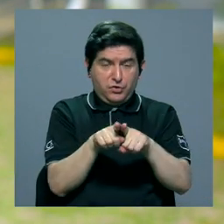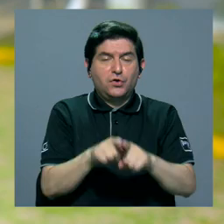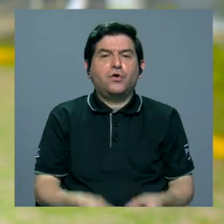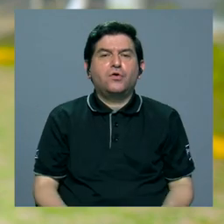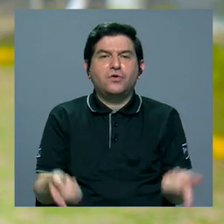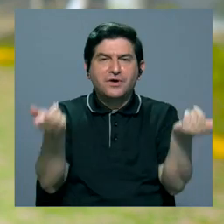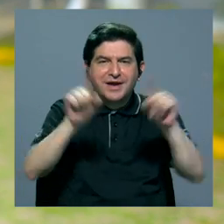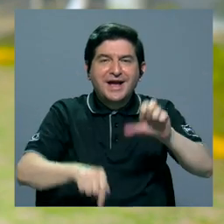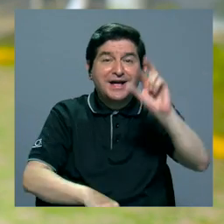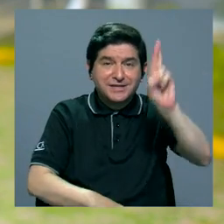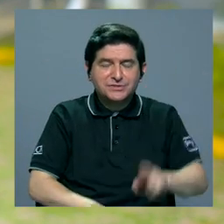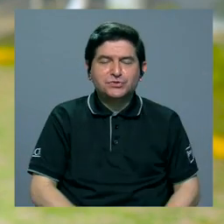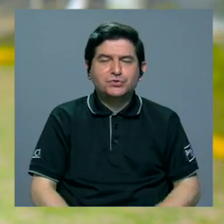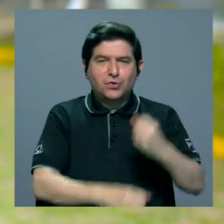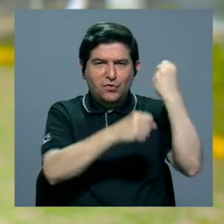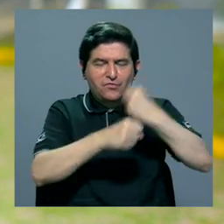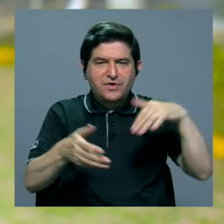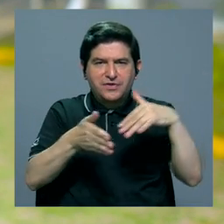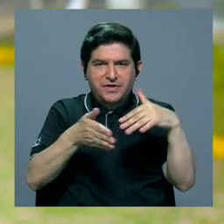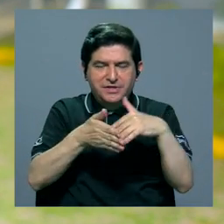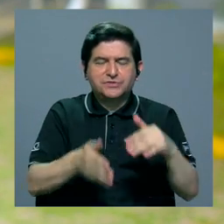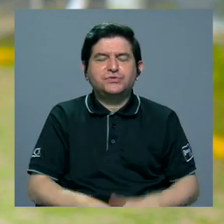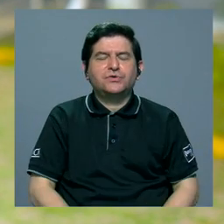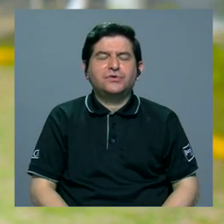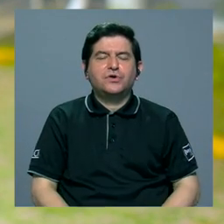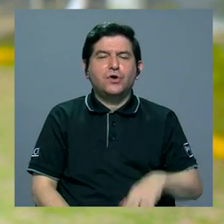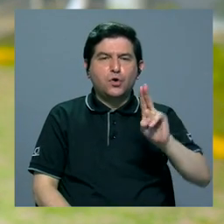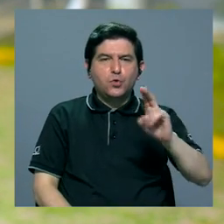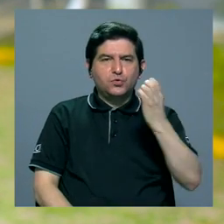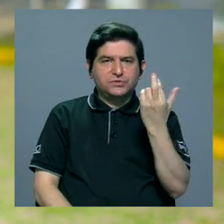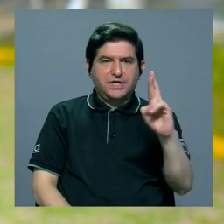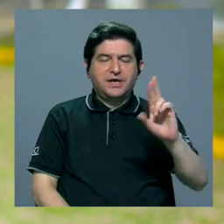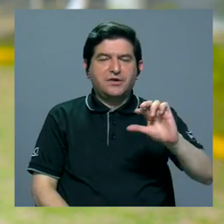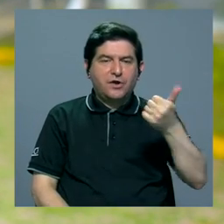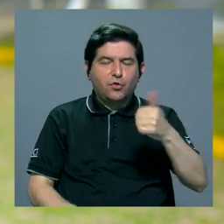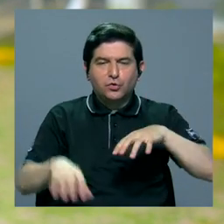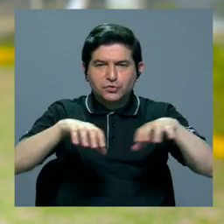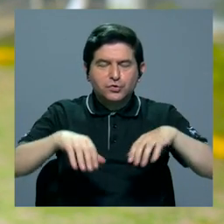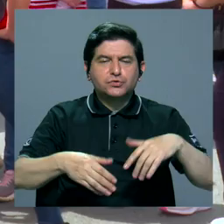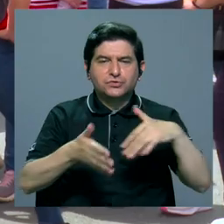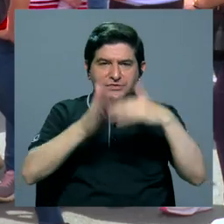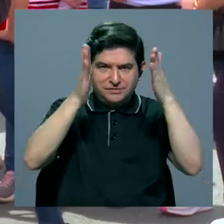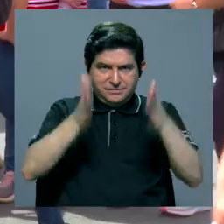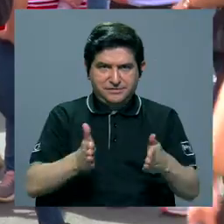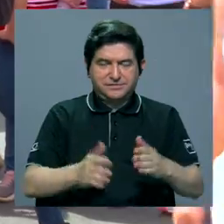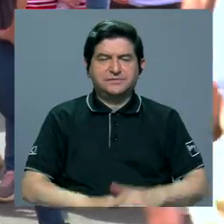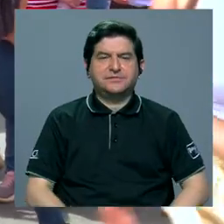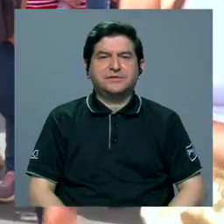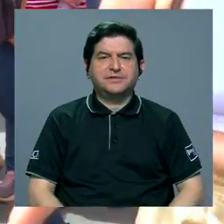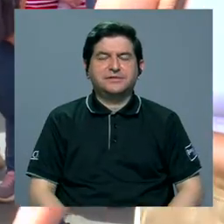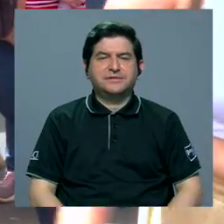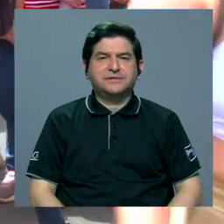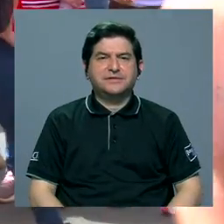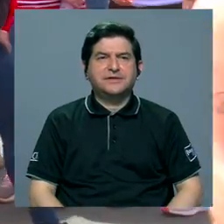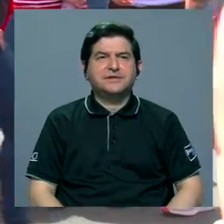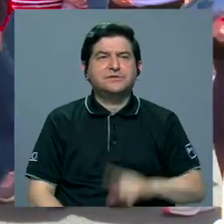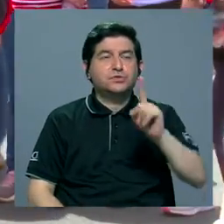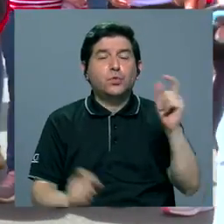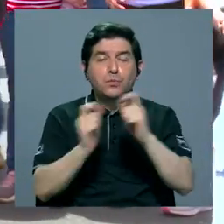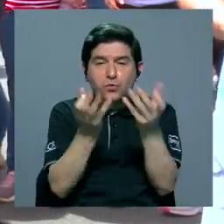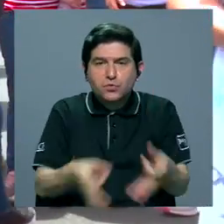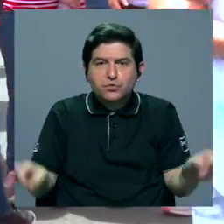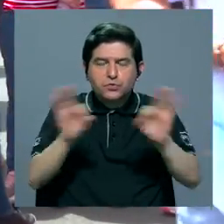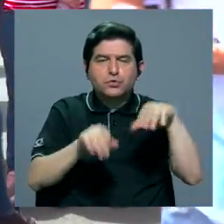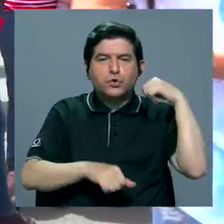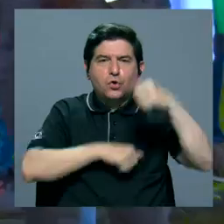y en el caso de Costa Rica con la Federación de Estudiantes de la Universidad de Costa Rica y los otros movimientos estudiantiles destacamos como un hito la lucha